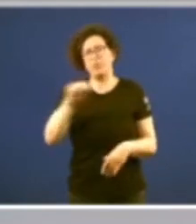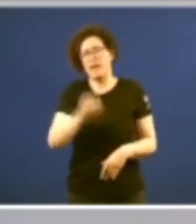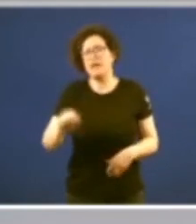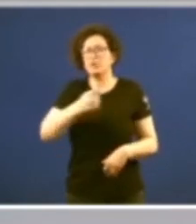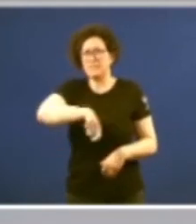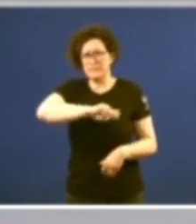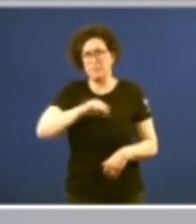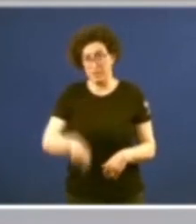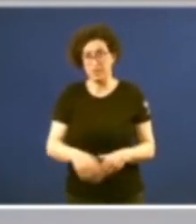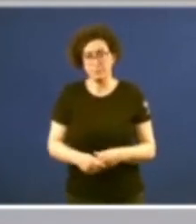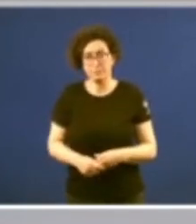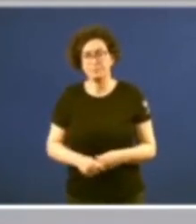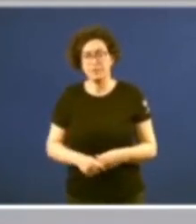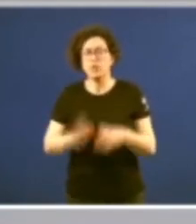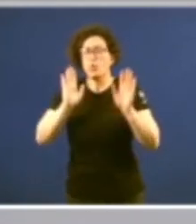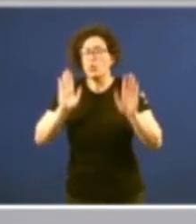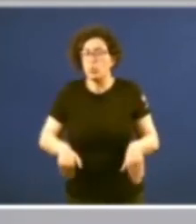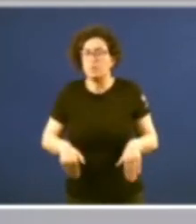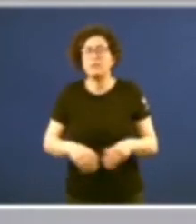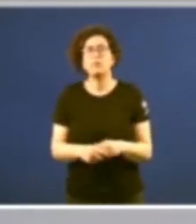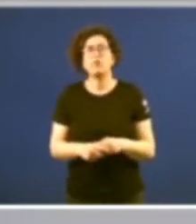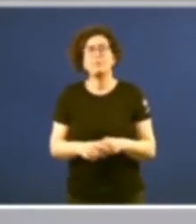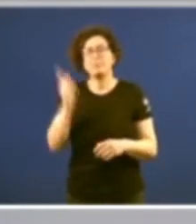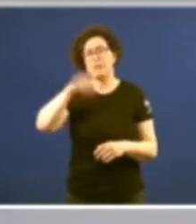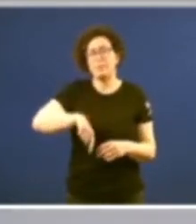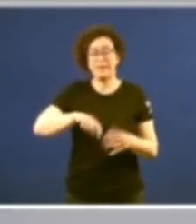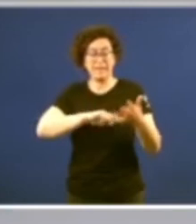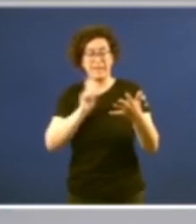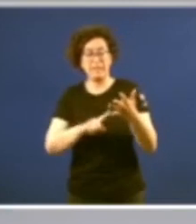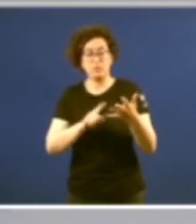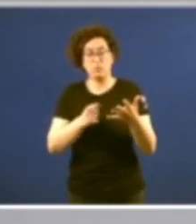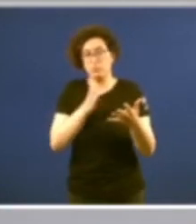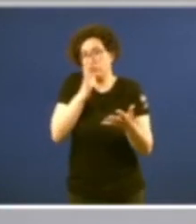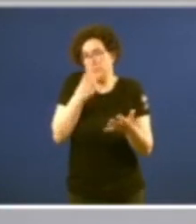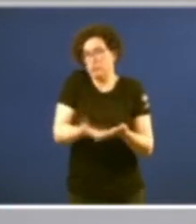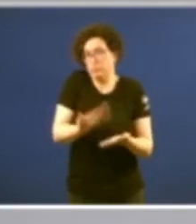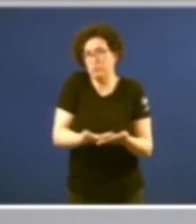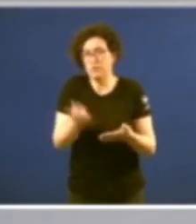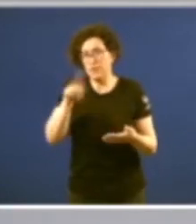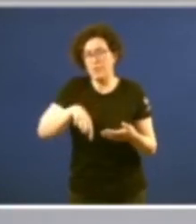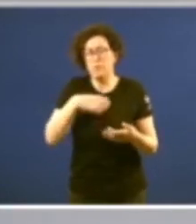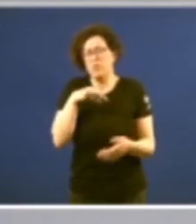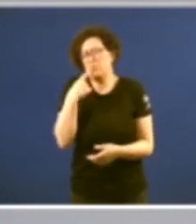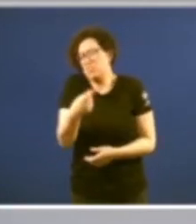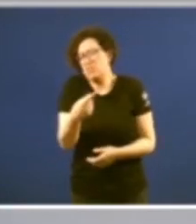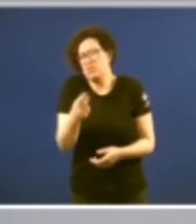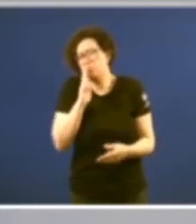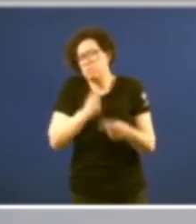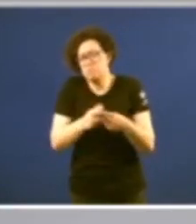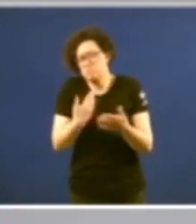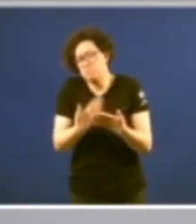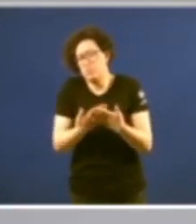España e por último xurde a quinta lesitimidade que poderíamos denominar lesitimidade